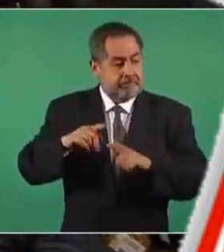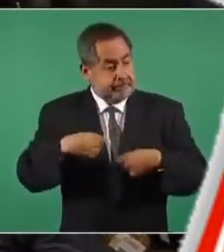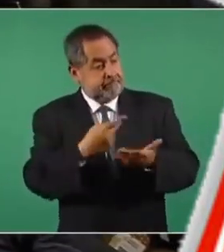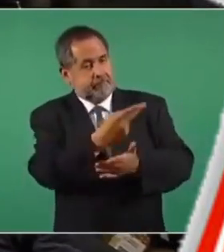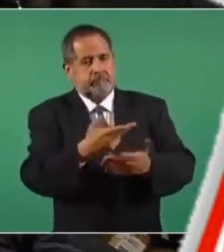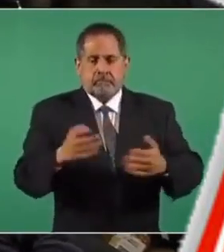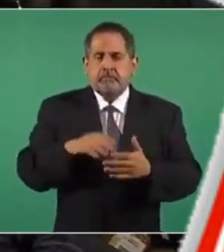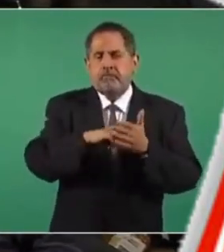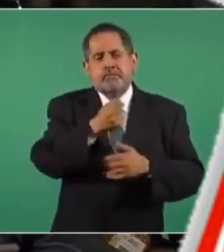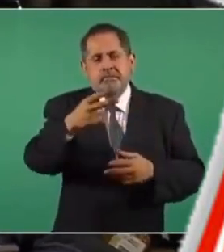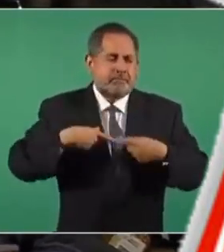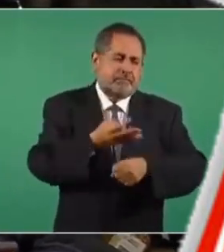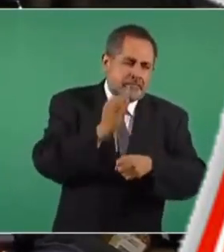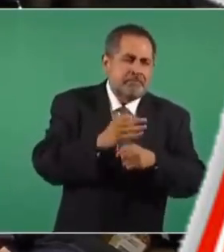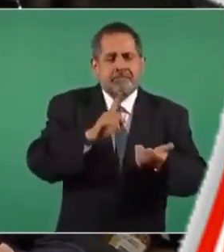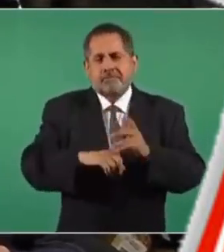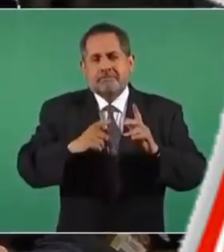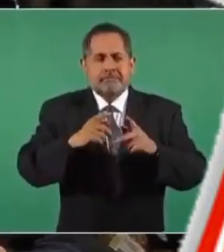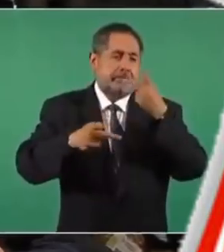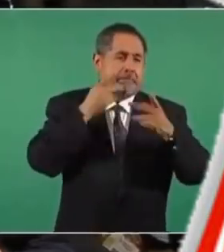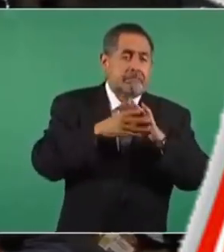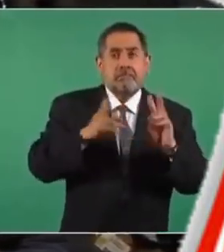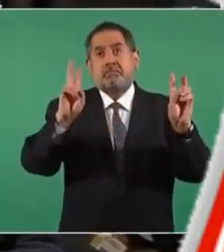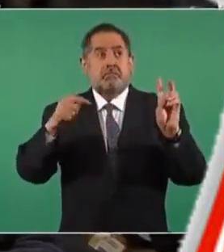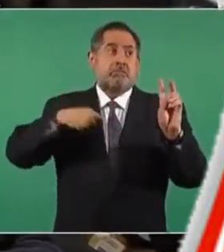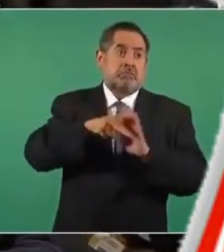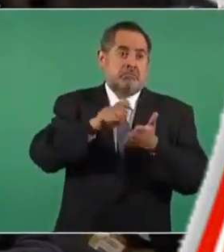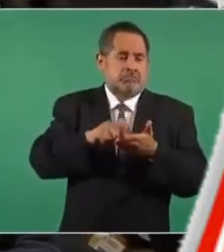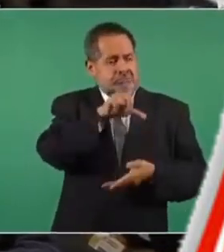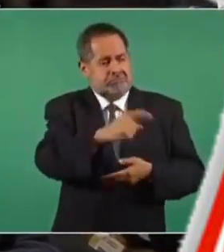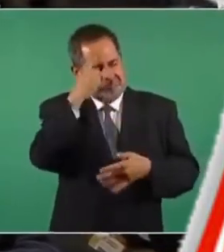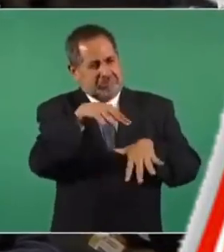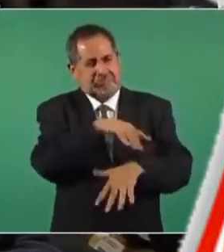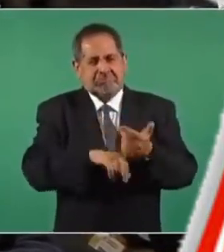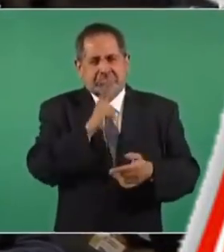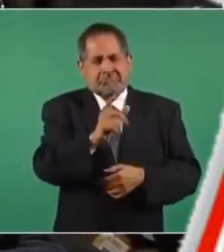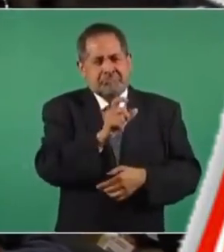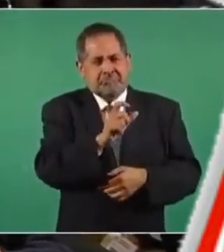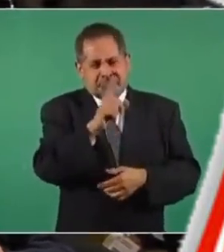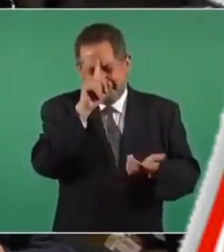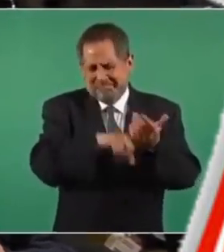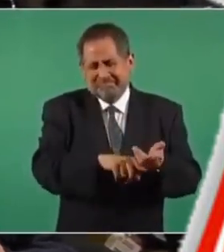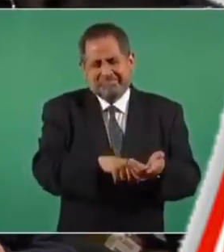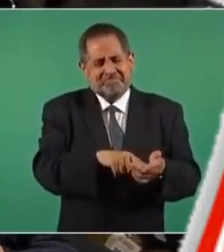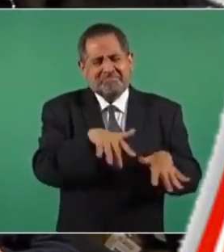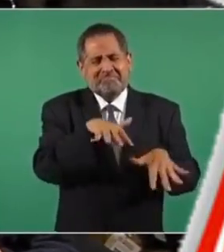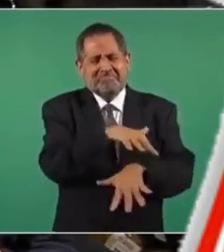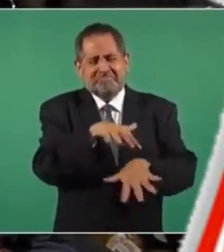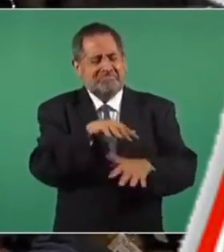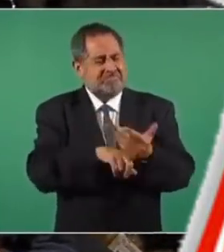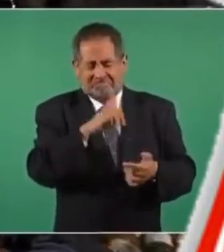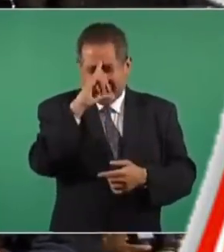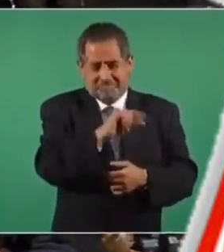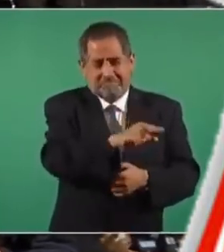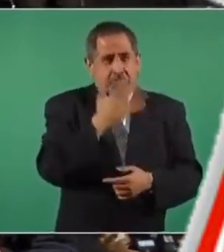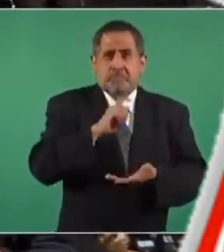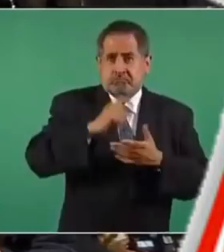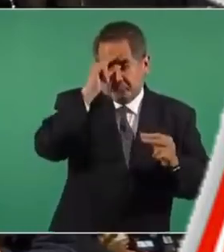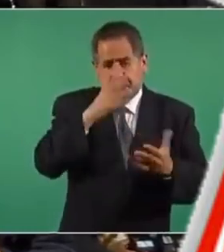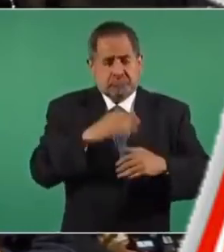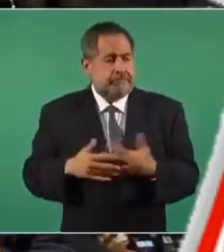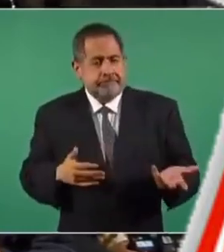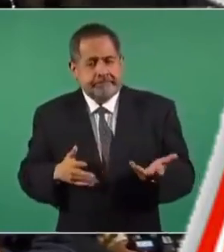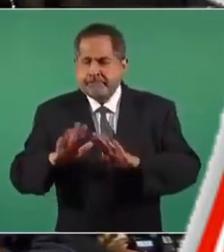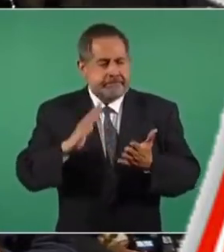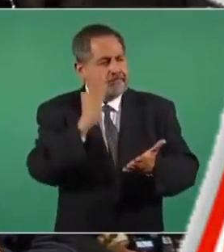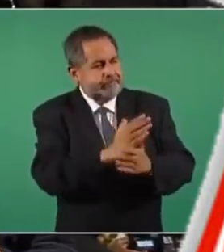por hoy cuentachistes, estanduperos que se sienten periodistas y que tienen un lenguaje muy pobre y más bien, yo diría, pobrísimo, de extrema pobreza. Y no hay nadie que